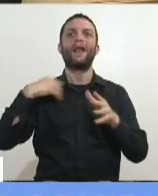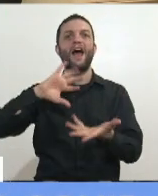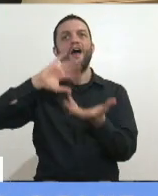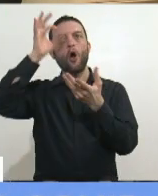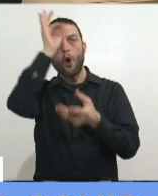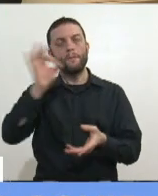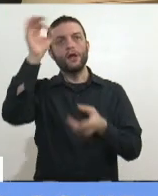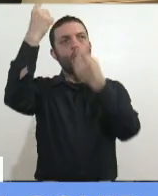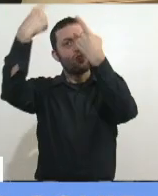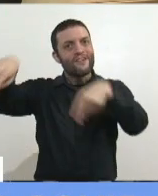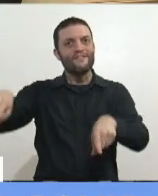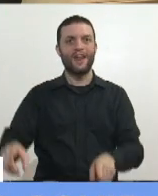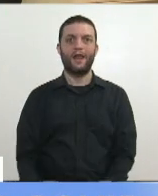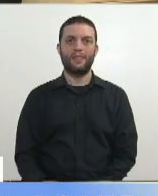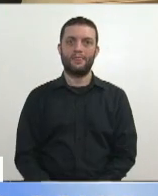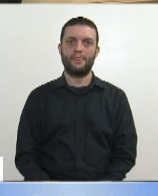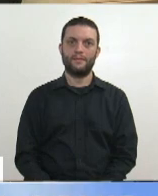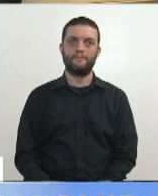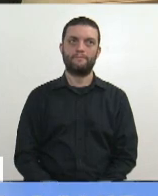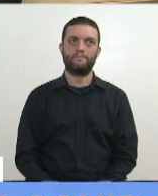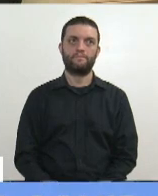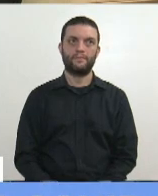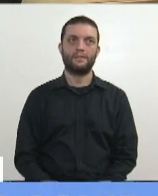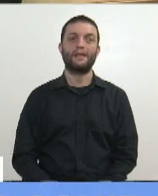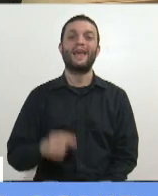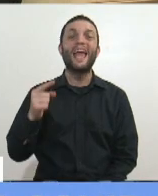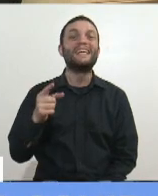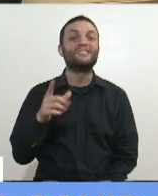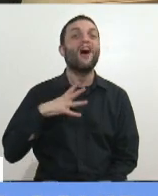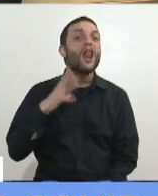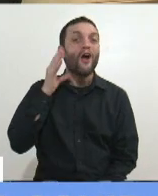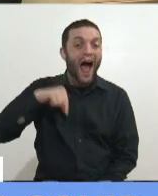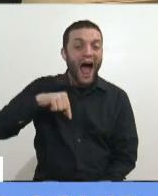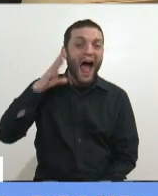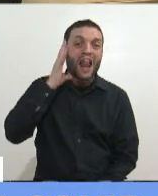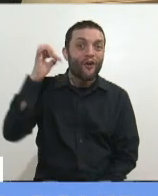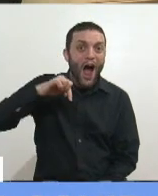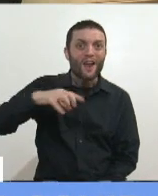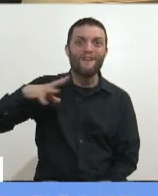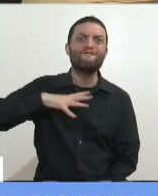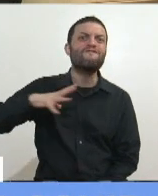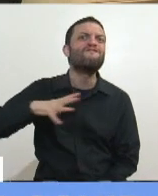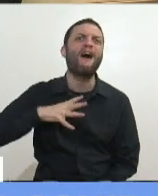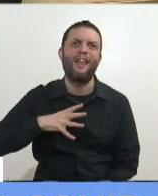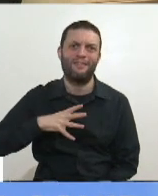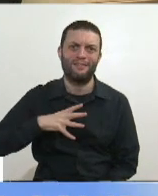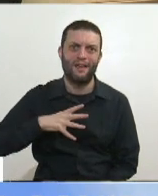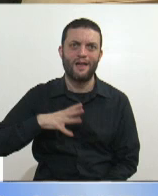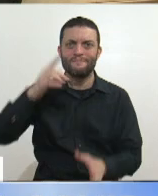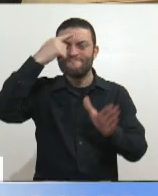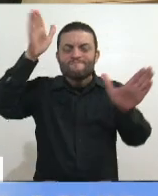Eso, eso es la oportunidad que más falta en este gobierno. No es la escuela.